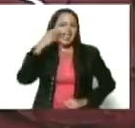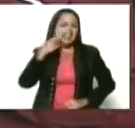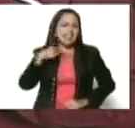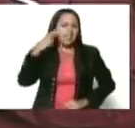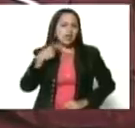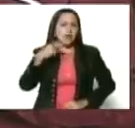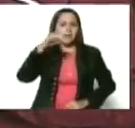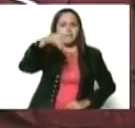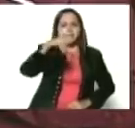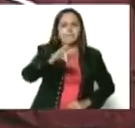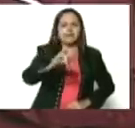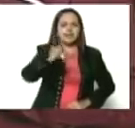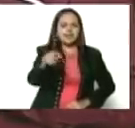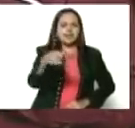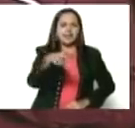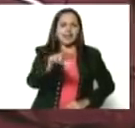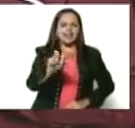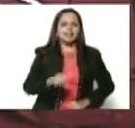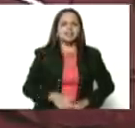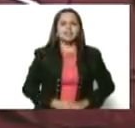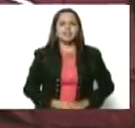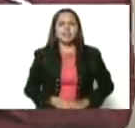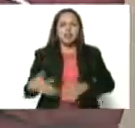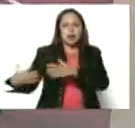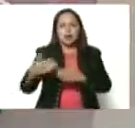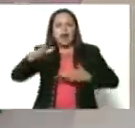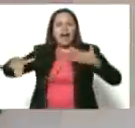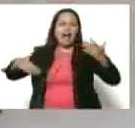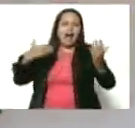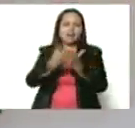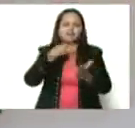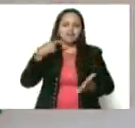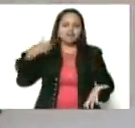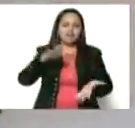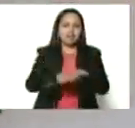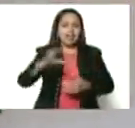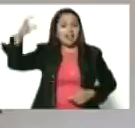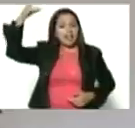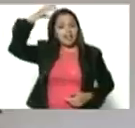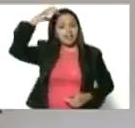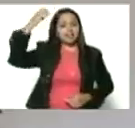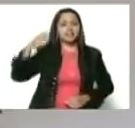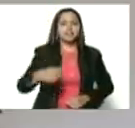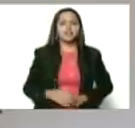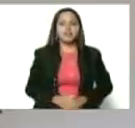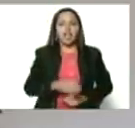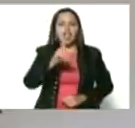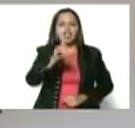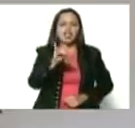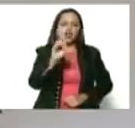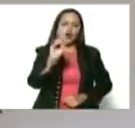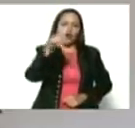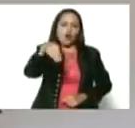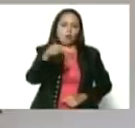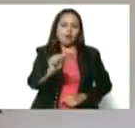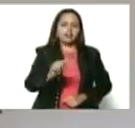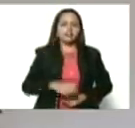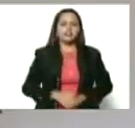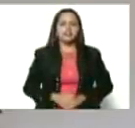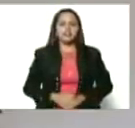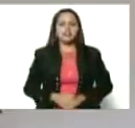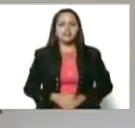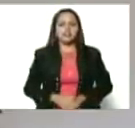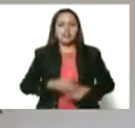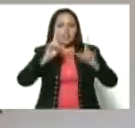combatió junto a él hasta su trágico fin. La reina Guiomar, como también se le